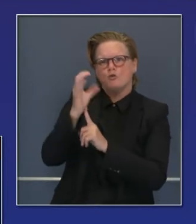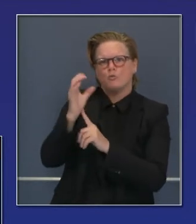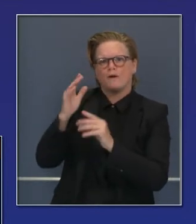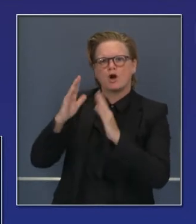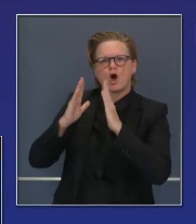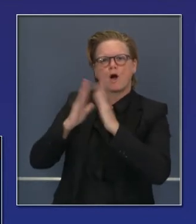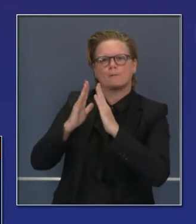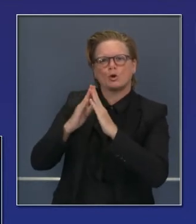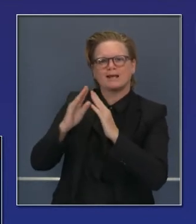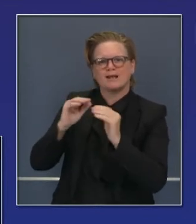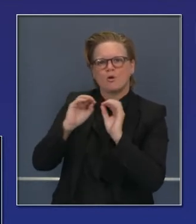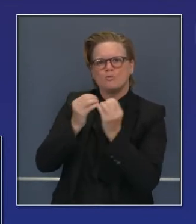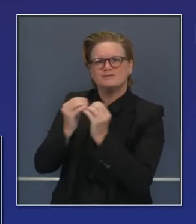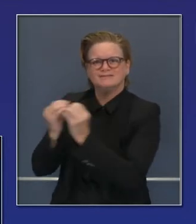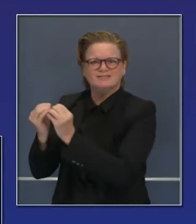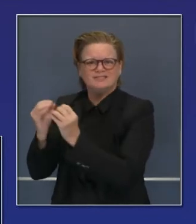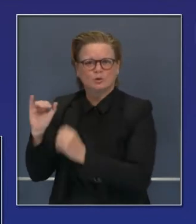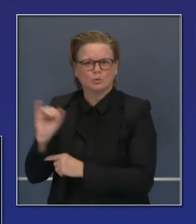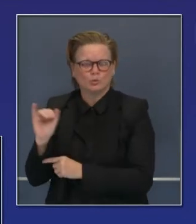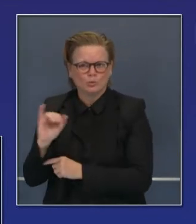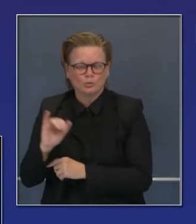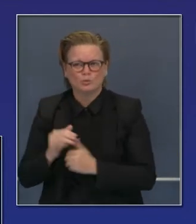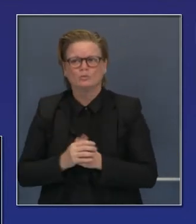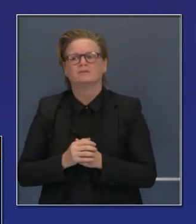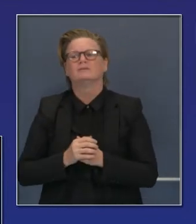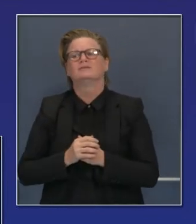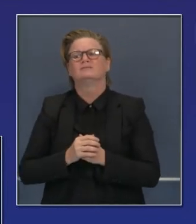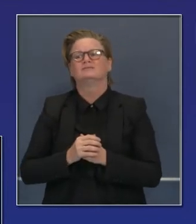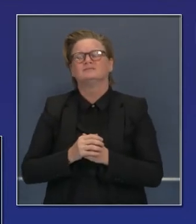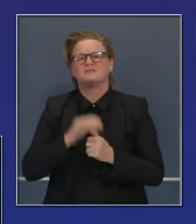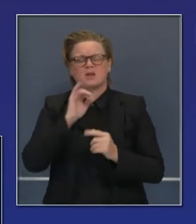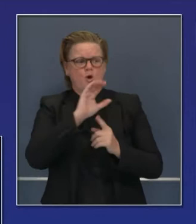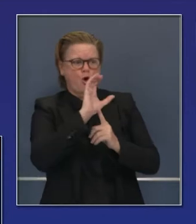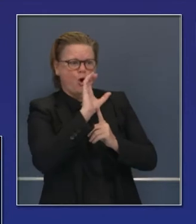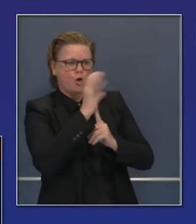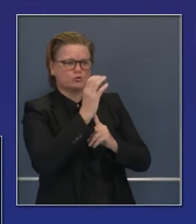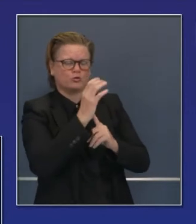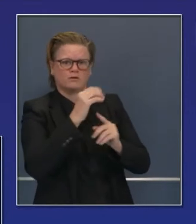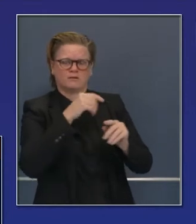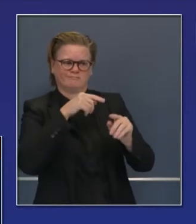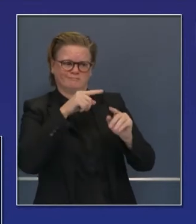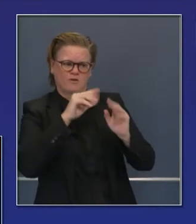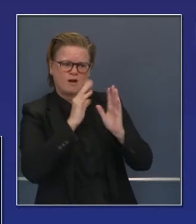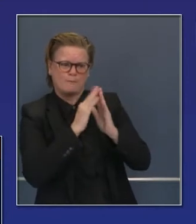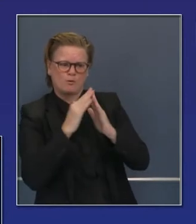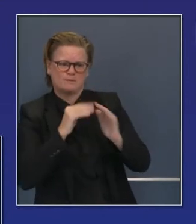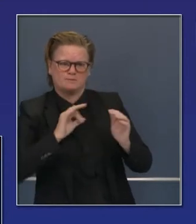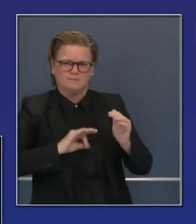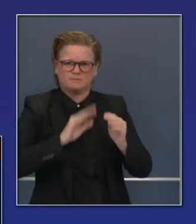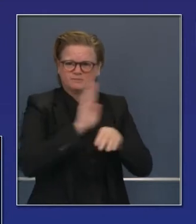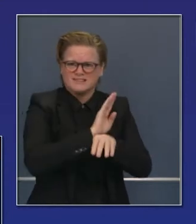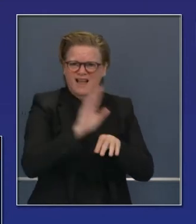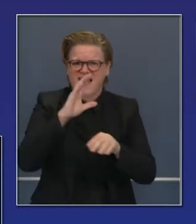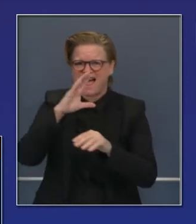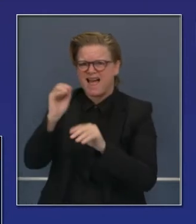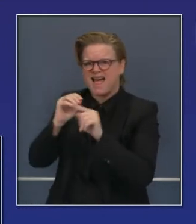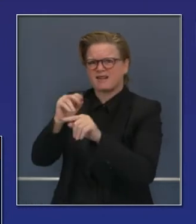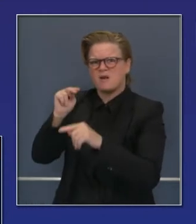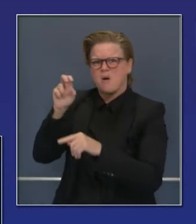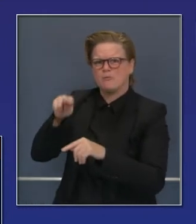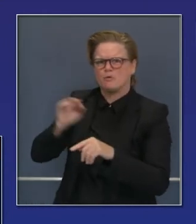culturales. Les doy gracias por esa introspección y ese apoyo. Estas organizaciones son críticas, las culturales y las